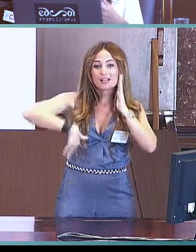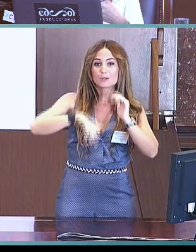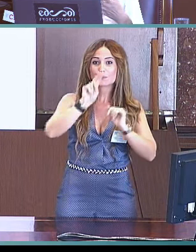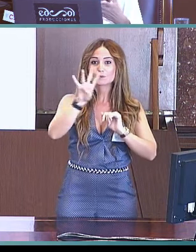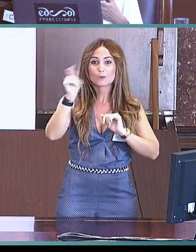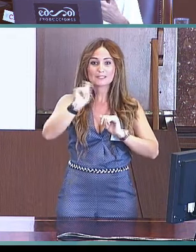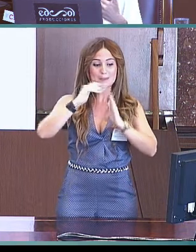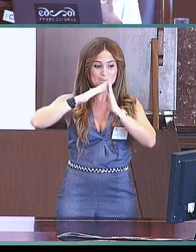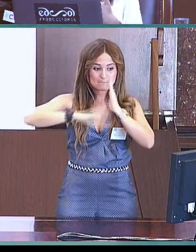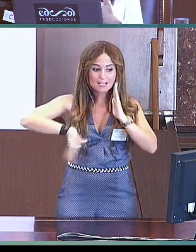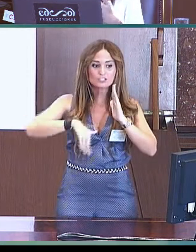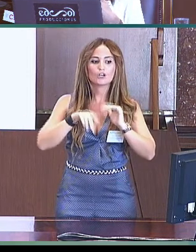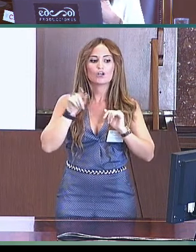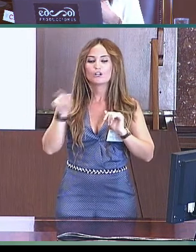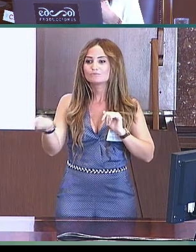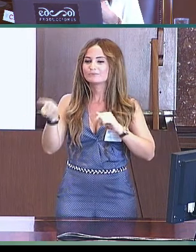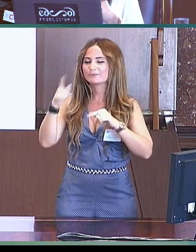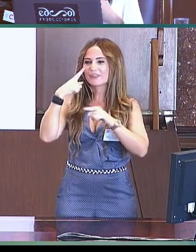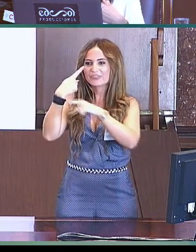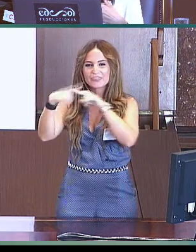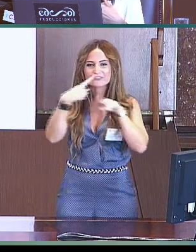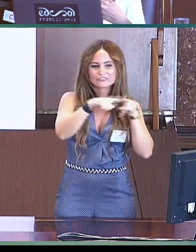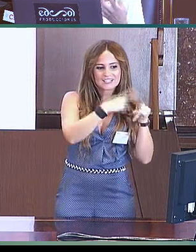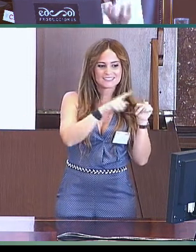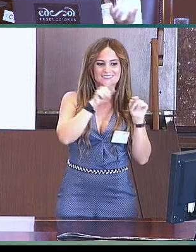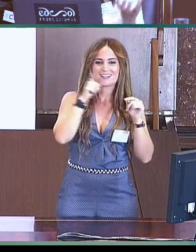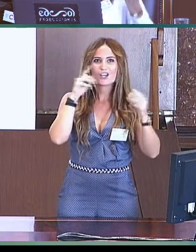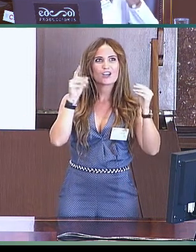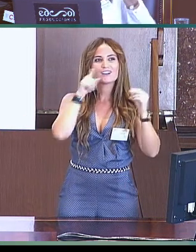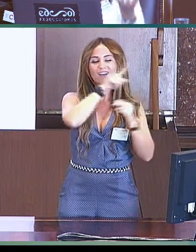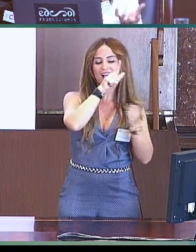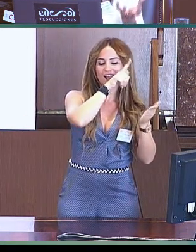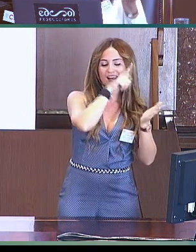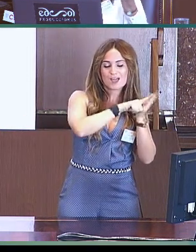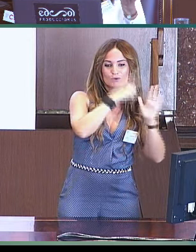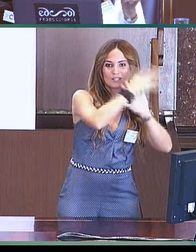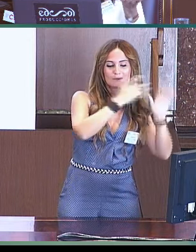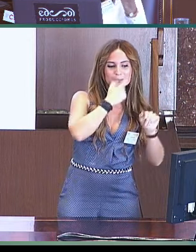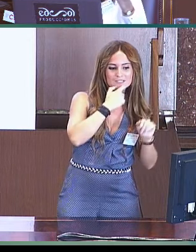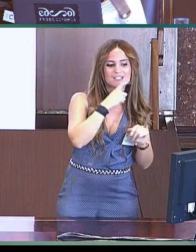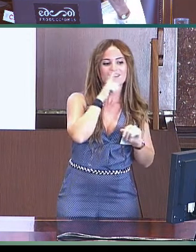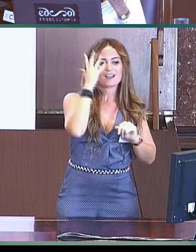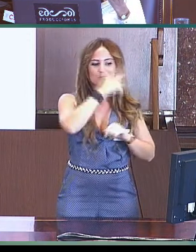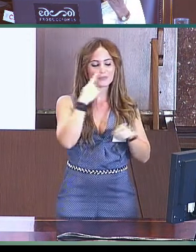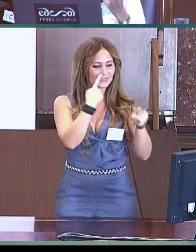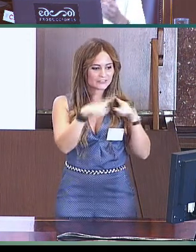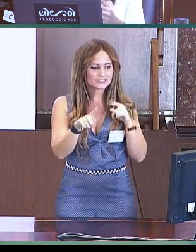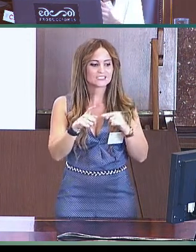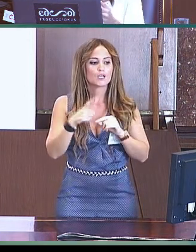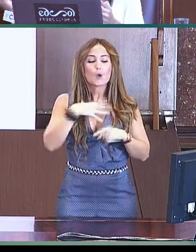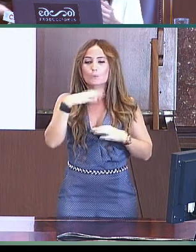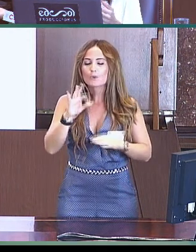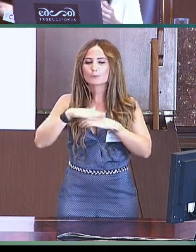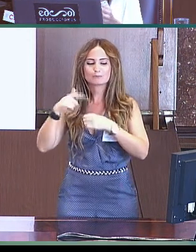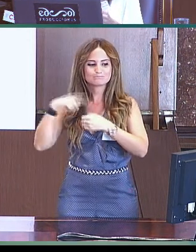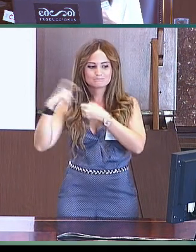concretamente en lo que hemos visto no hay tanta superioridad de lo que se comprende frente a lo que se produce, mientras